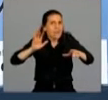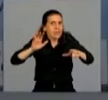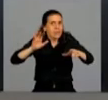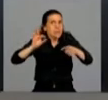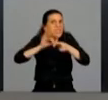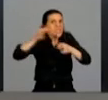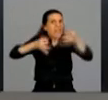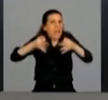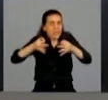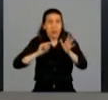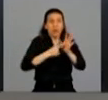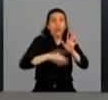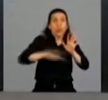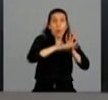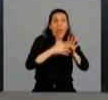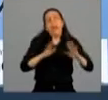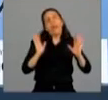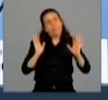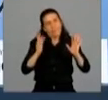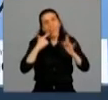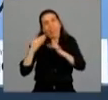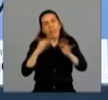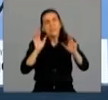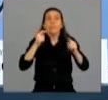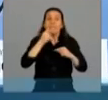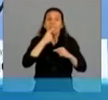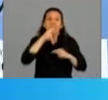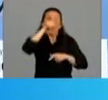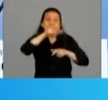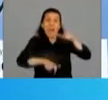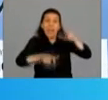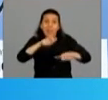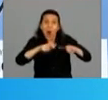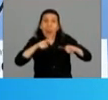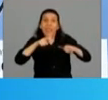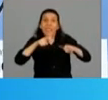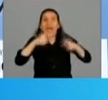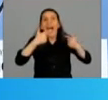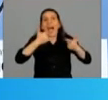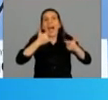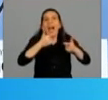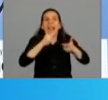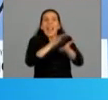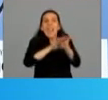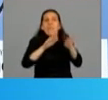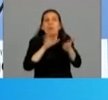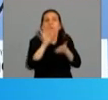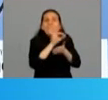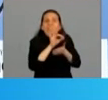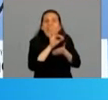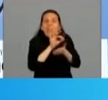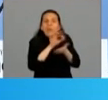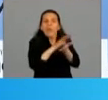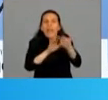En la ciudad, 38.000. Y ahí donde no hay circulación del virus o no hay casos, la verdad es que hay